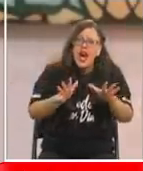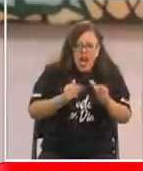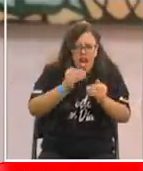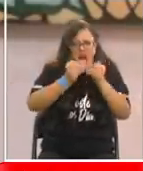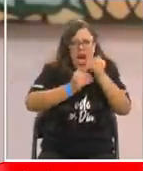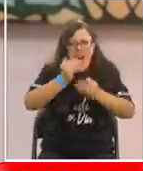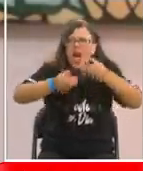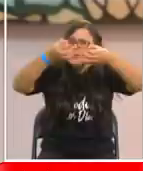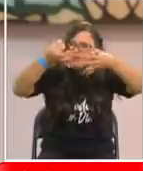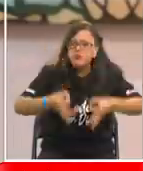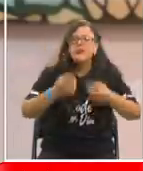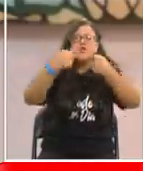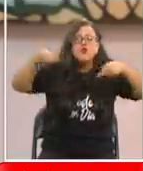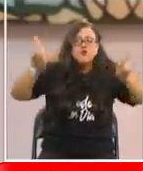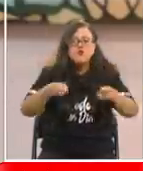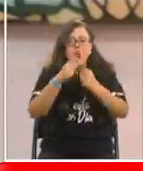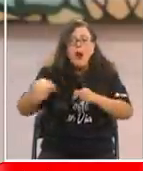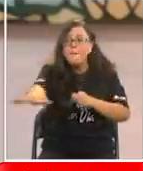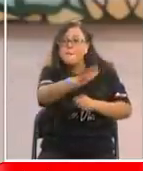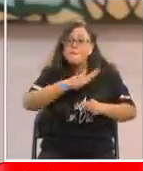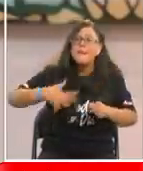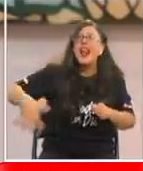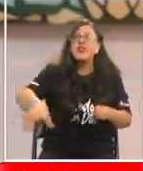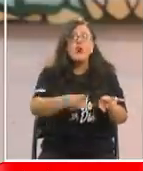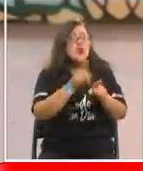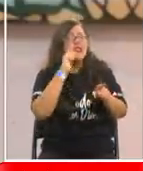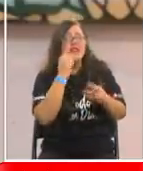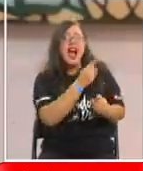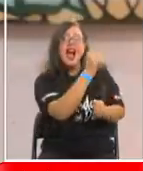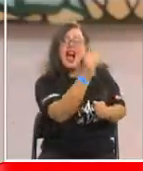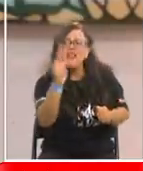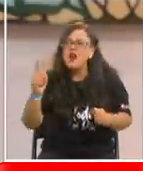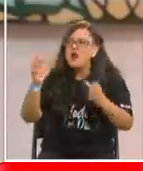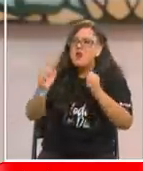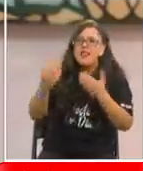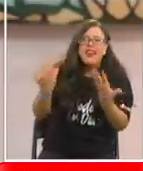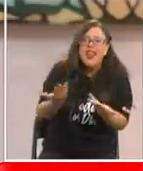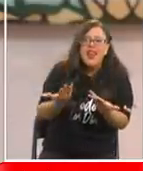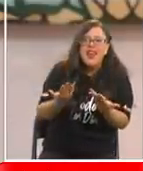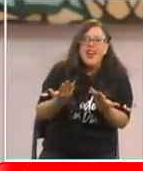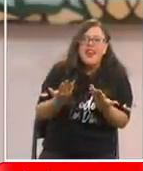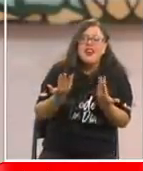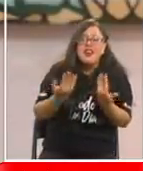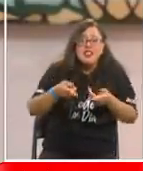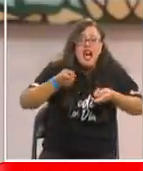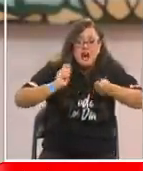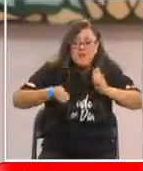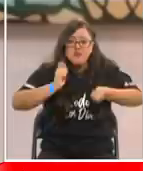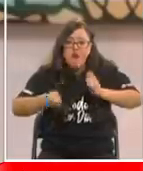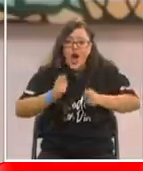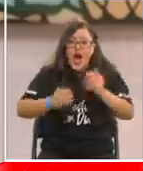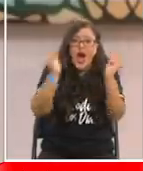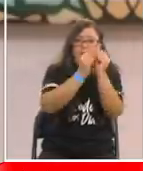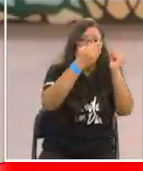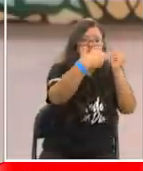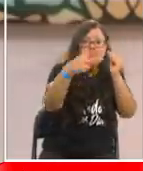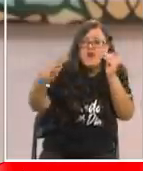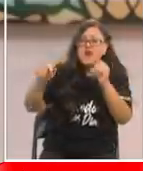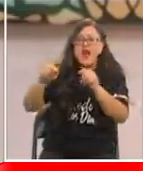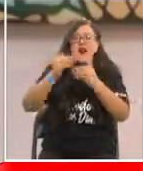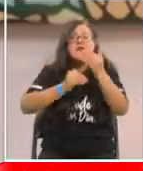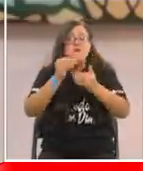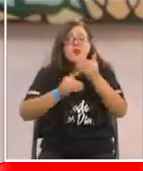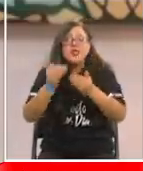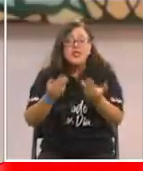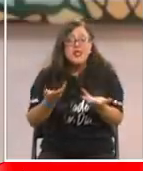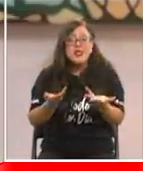de que la música tiene un lugar para todos, se nos dio la posibilidad de que cada uno hiciera música desde su propio lugar. Ya. Entonces, en todo este proceso, esta